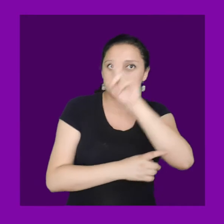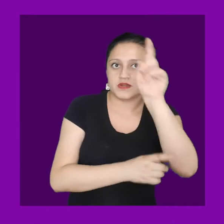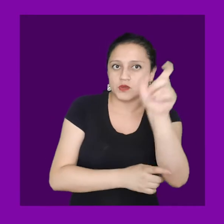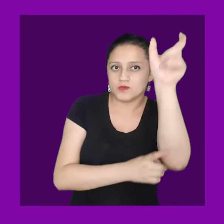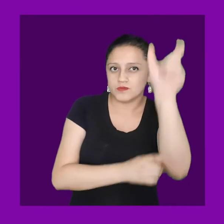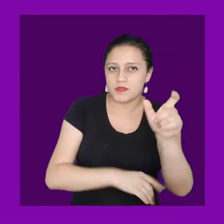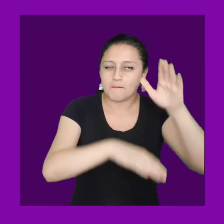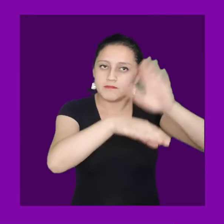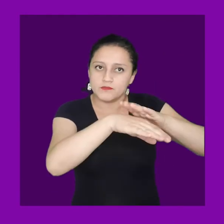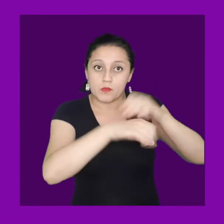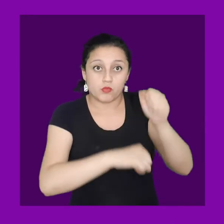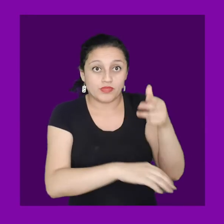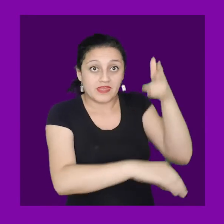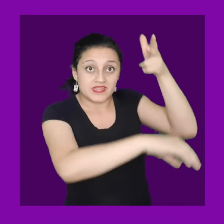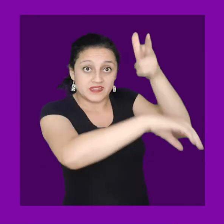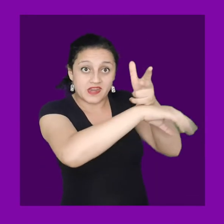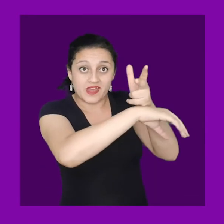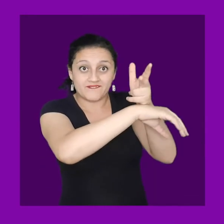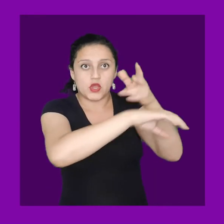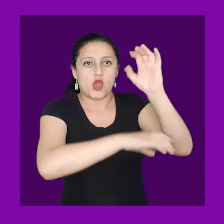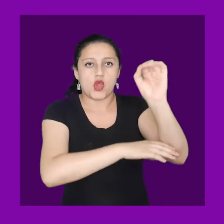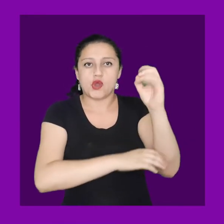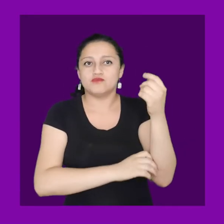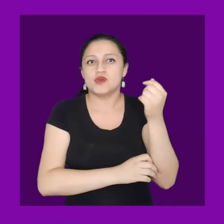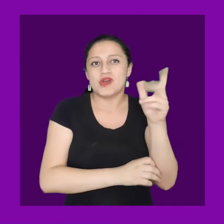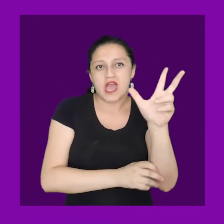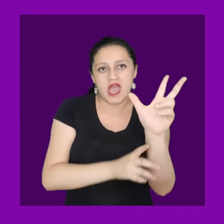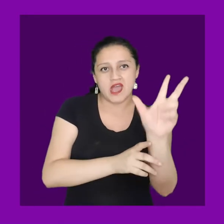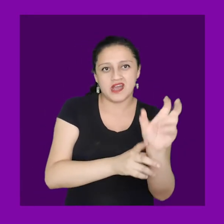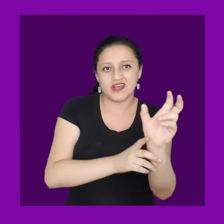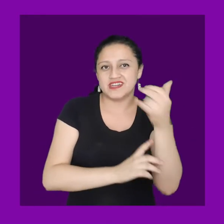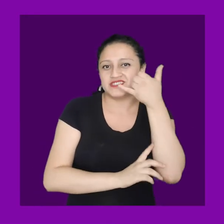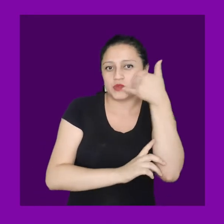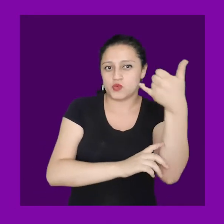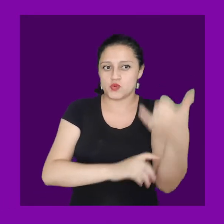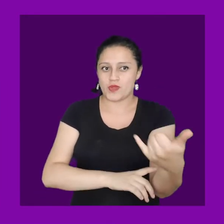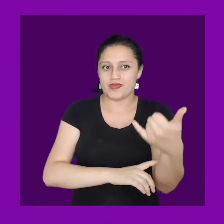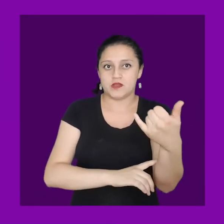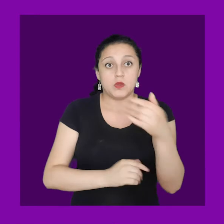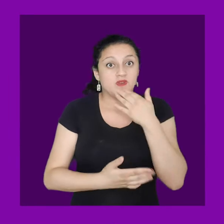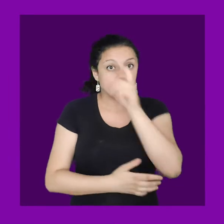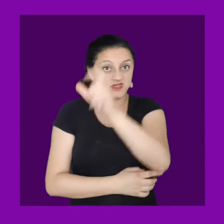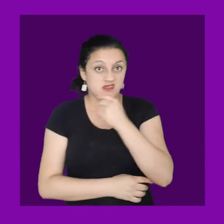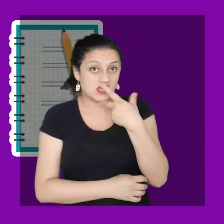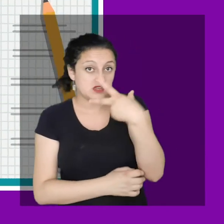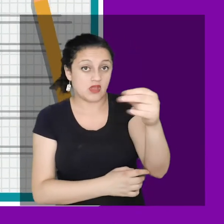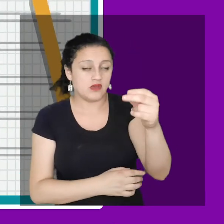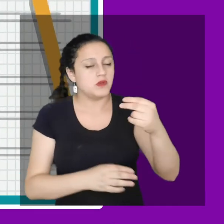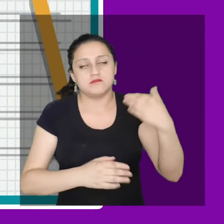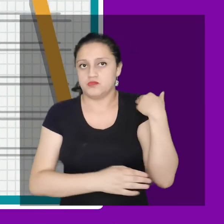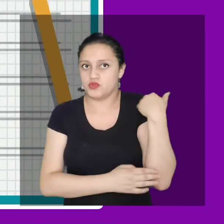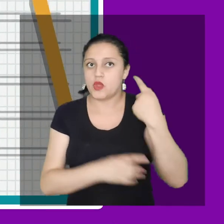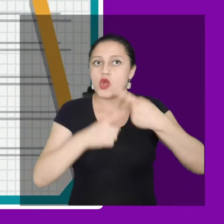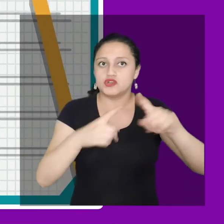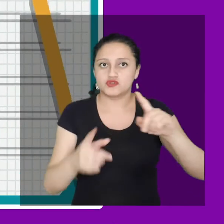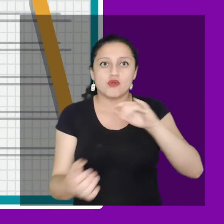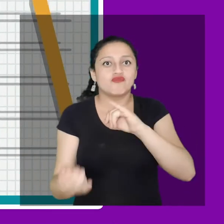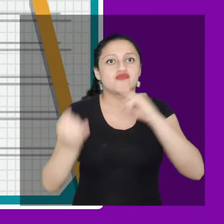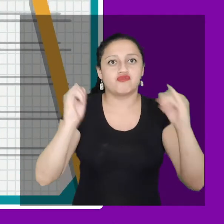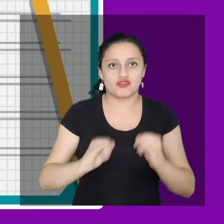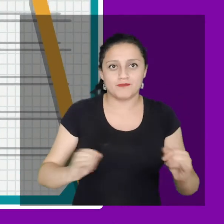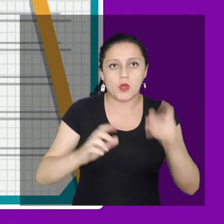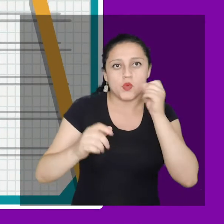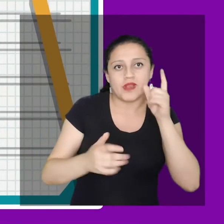conversación siempre con consentimiento del entrevistado. De no ser así, puedes registrar en una libreta de campo. Y